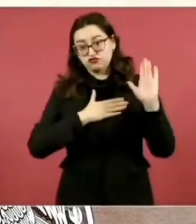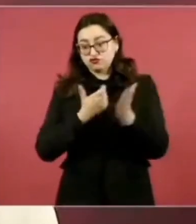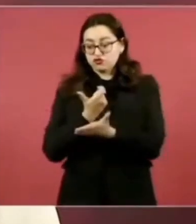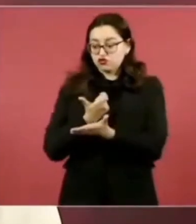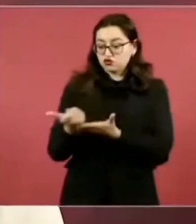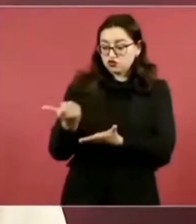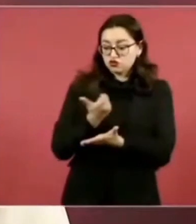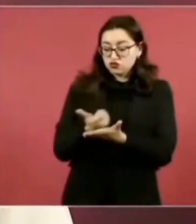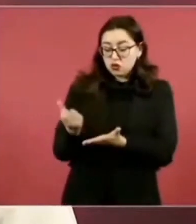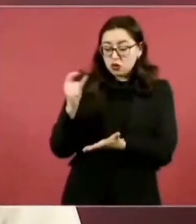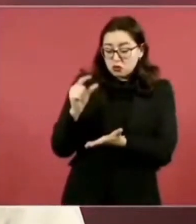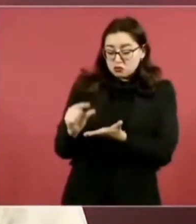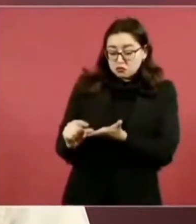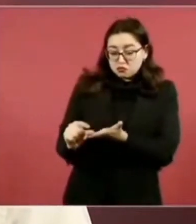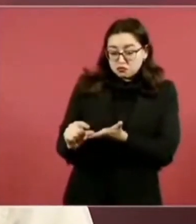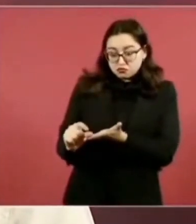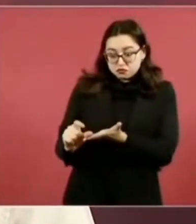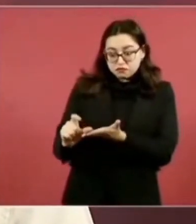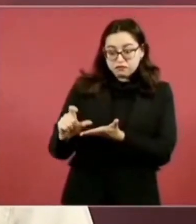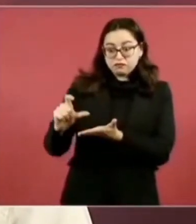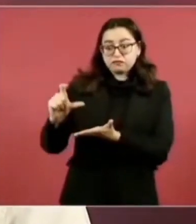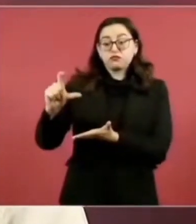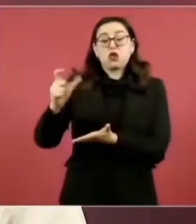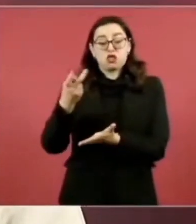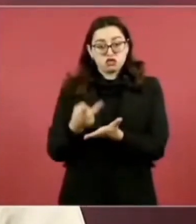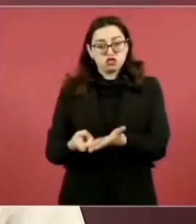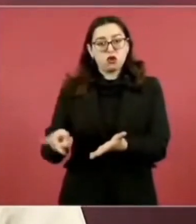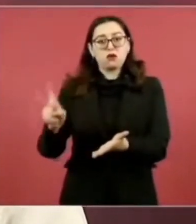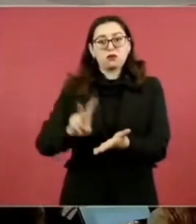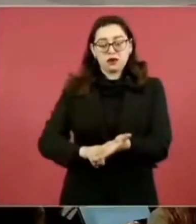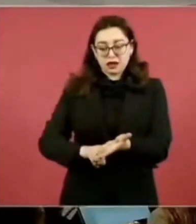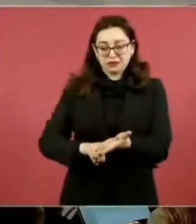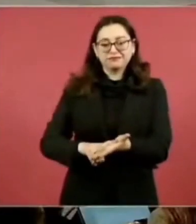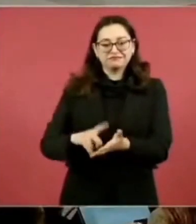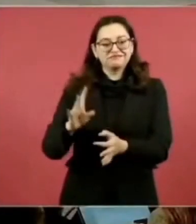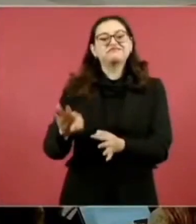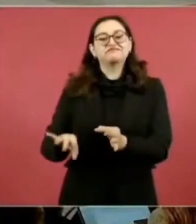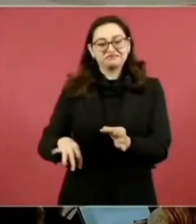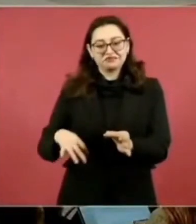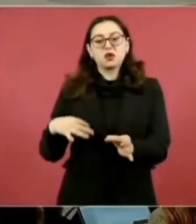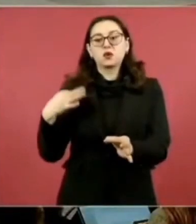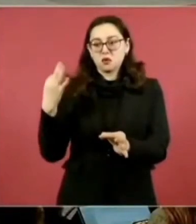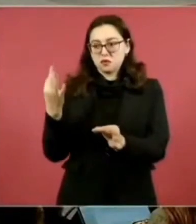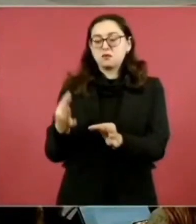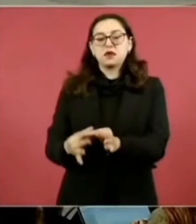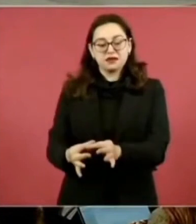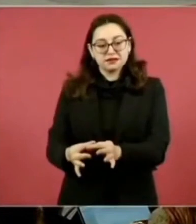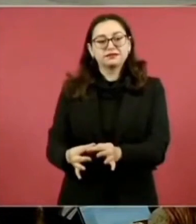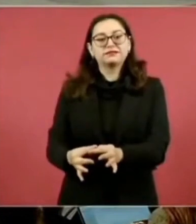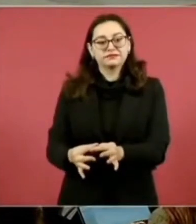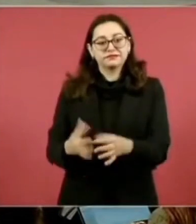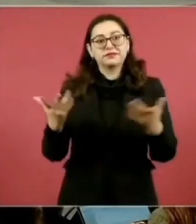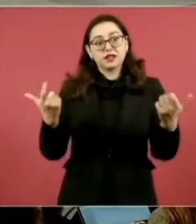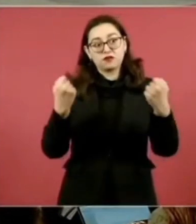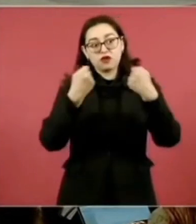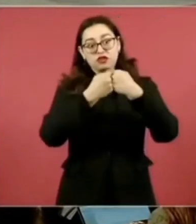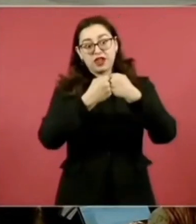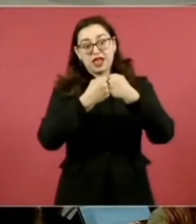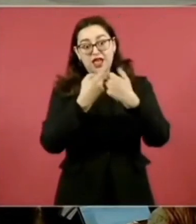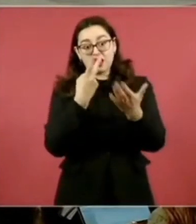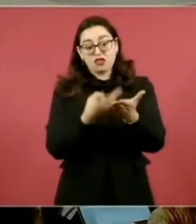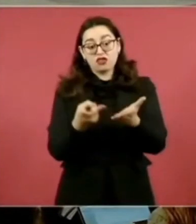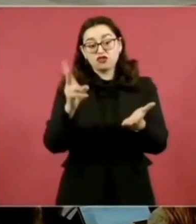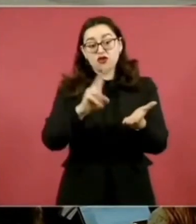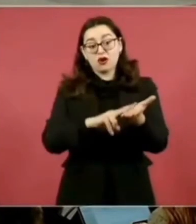aquí ya a doble a nivel nacional y al triple en la zona libre de la frontera norte en términos reales.